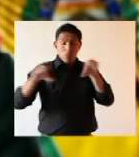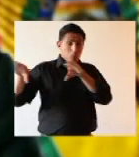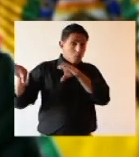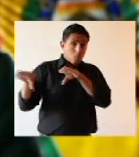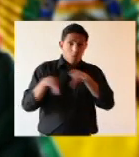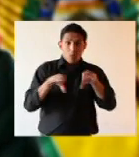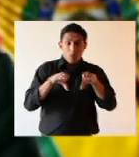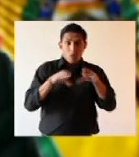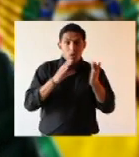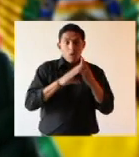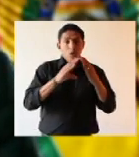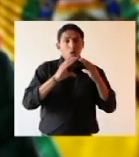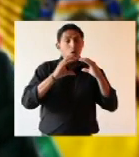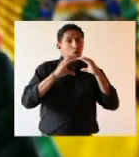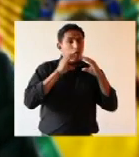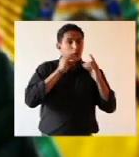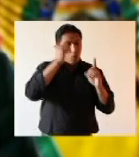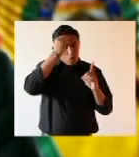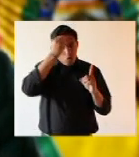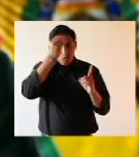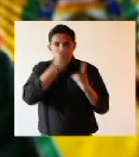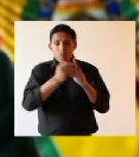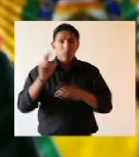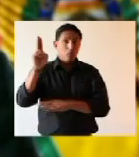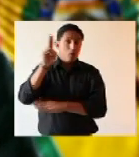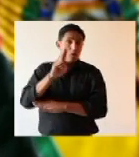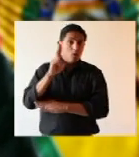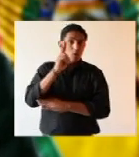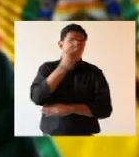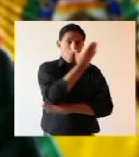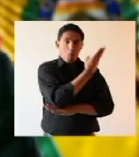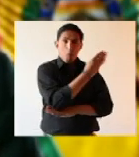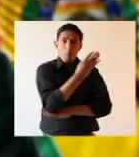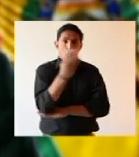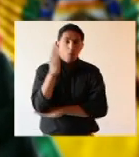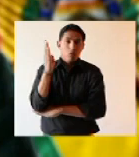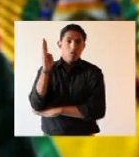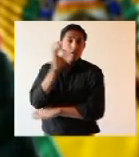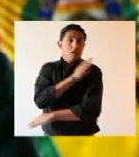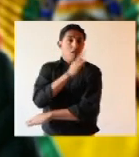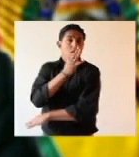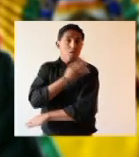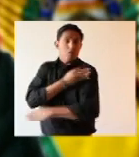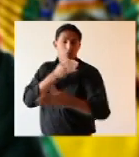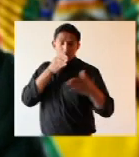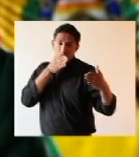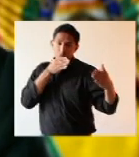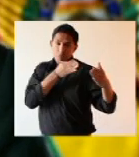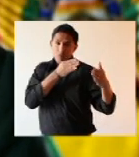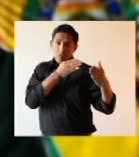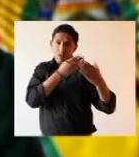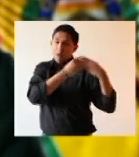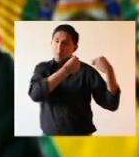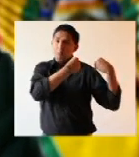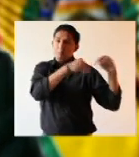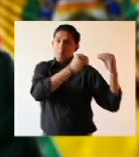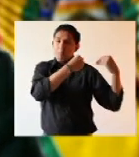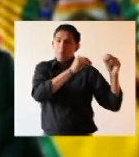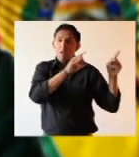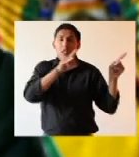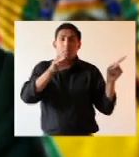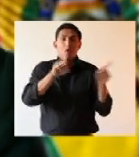un mecanismo de manejo de bosques sustentables frente a la mercantilización